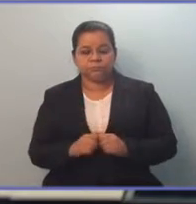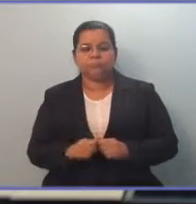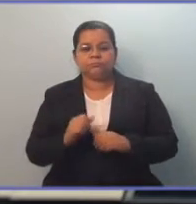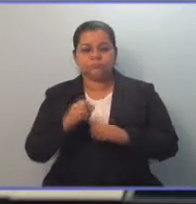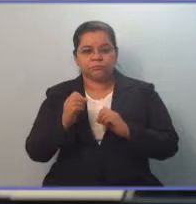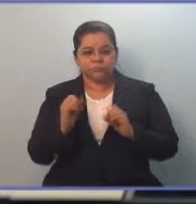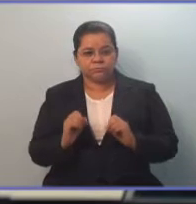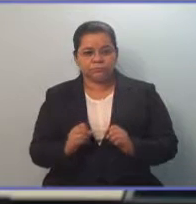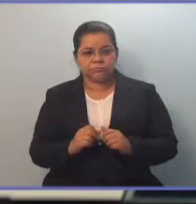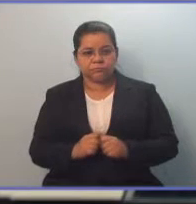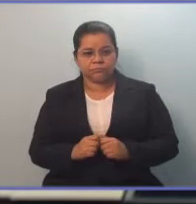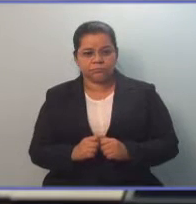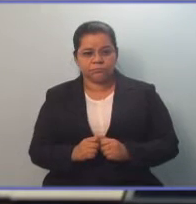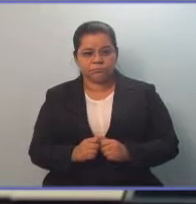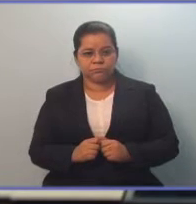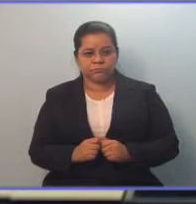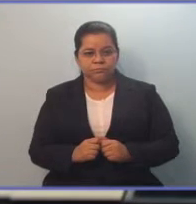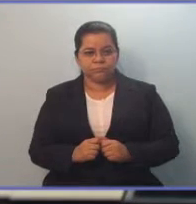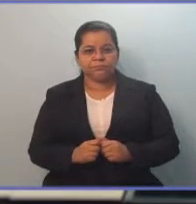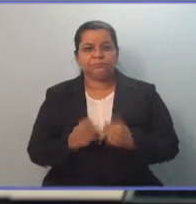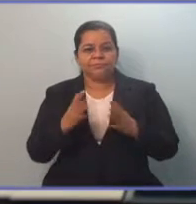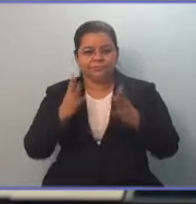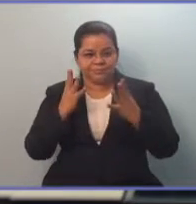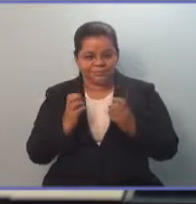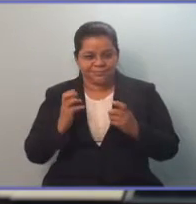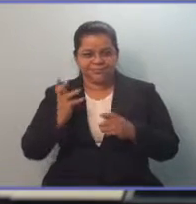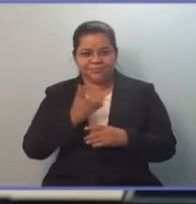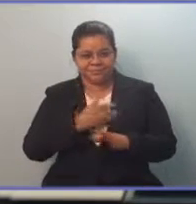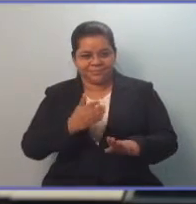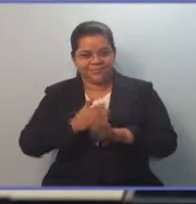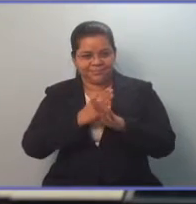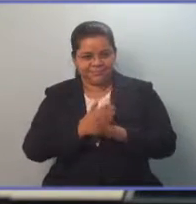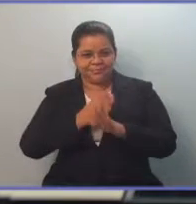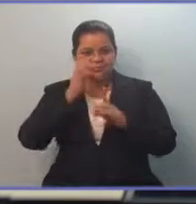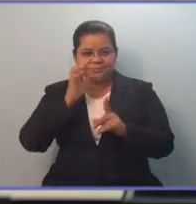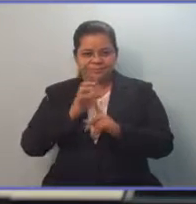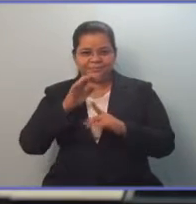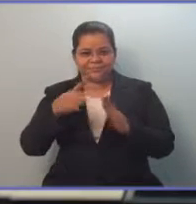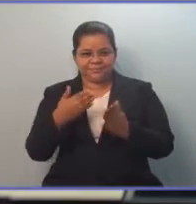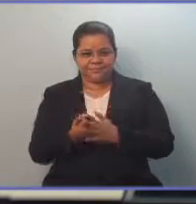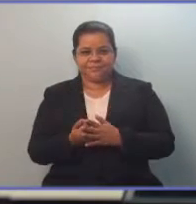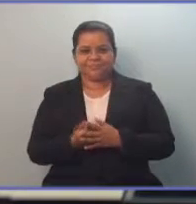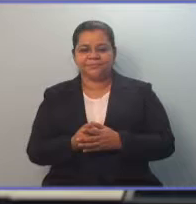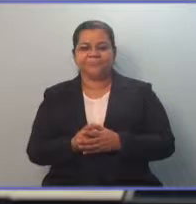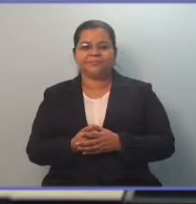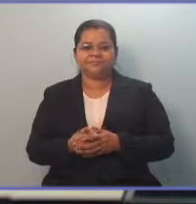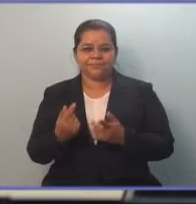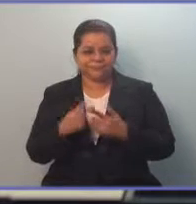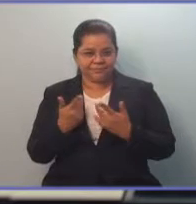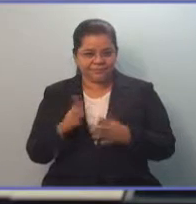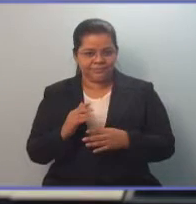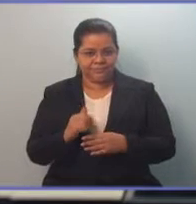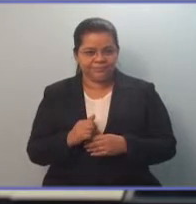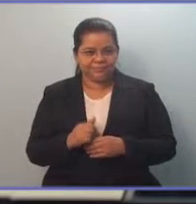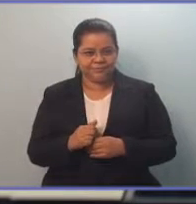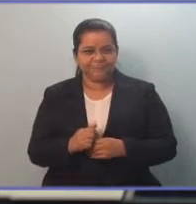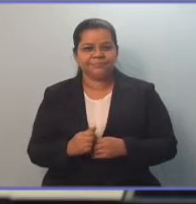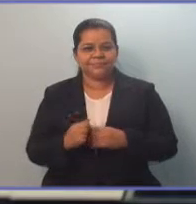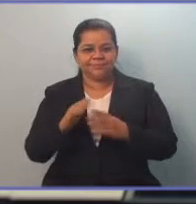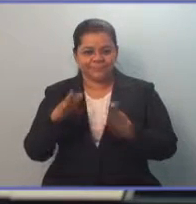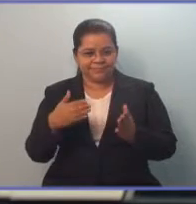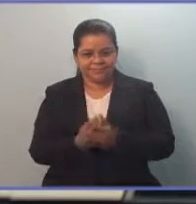salir de ese círculo o de evitar caer en ese círculo. Así que, por eso, insisto, la